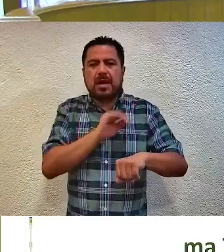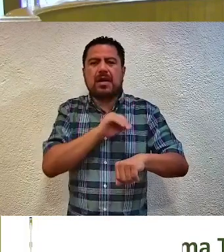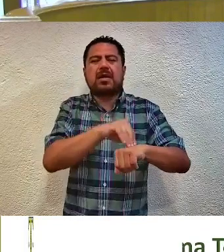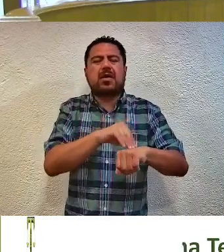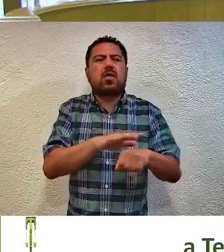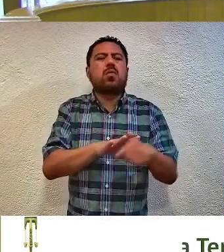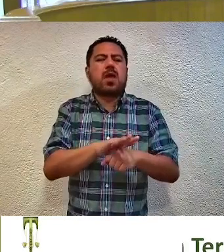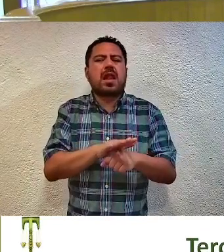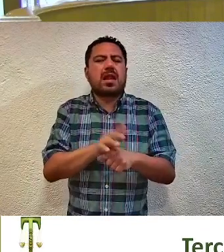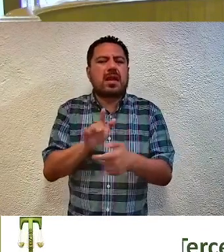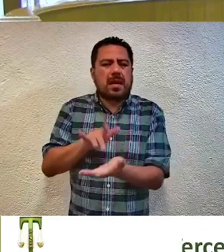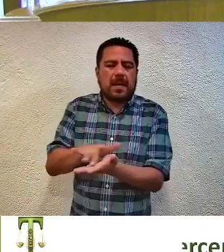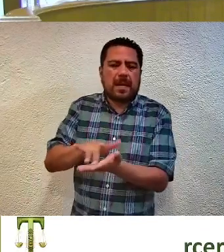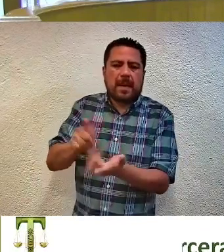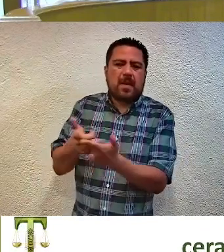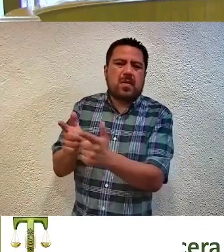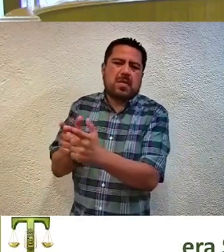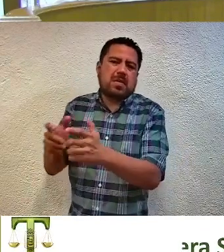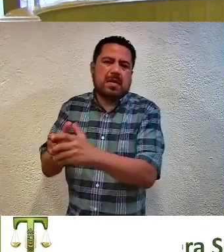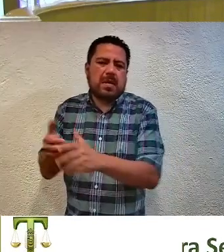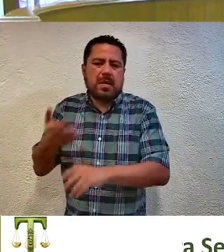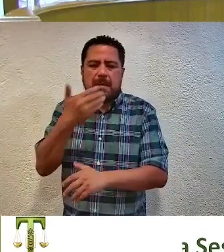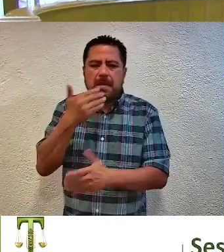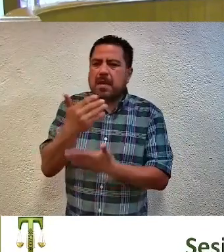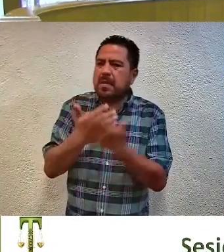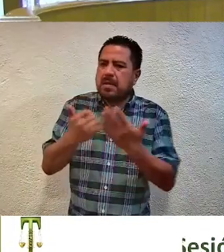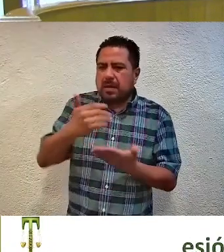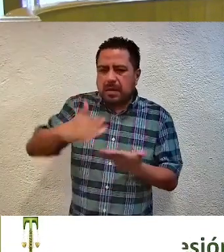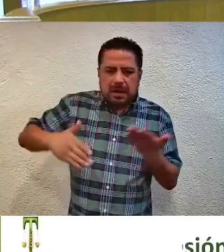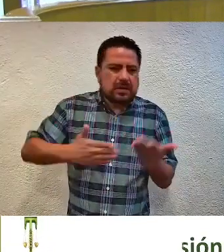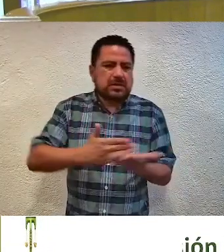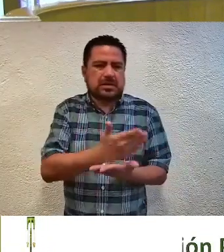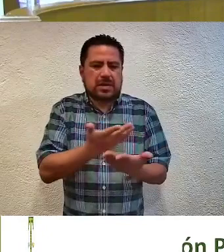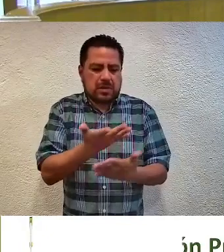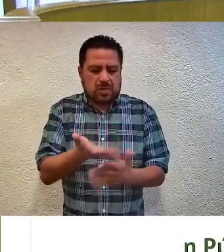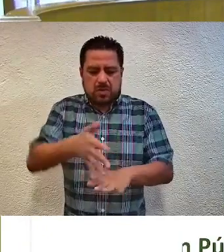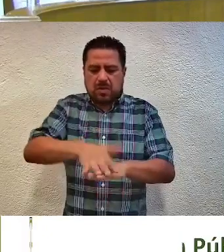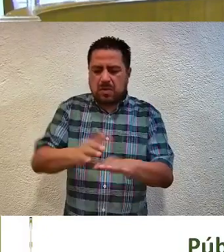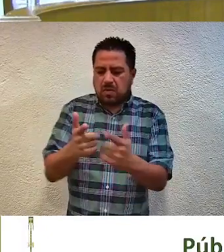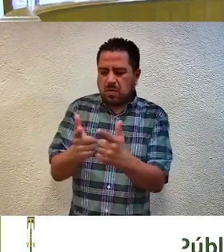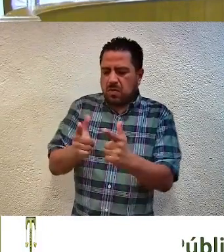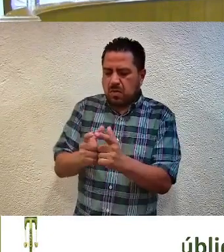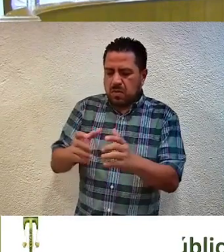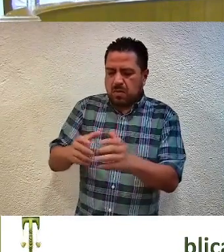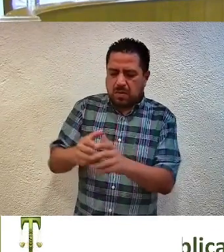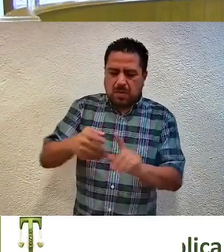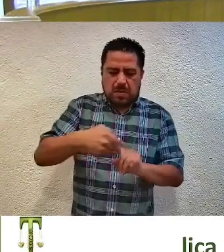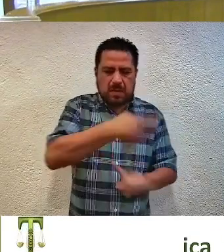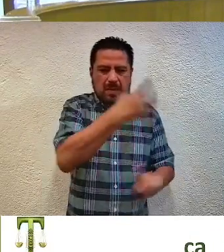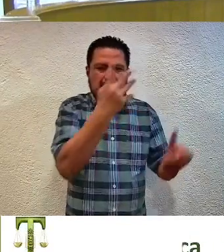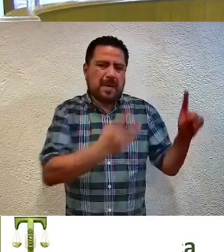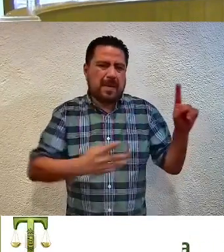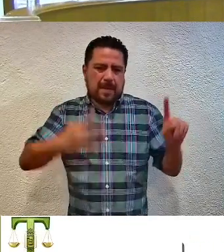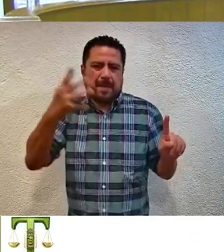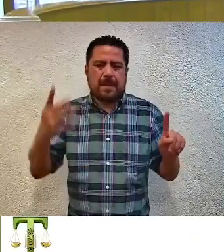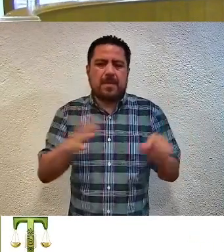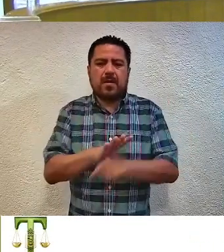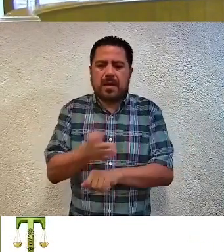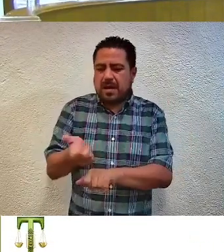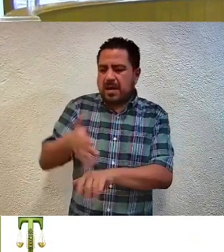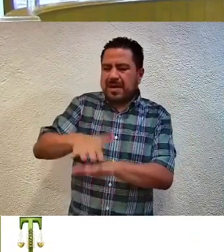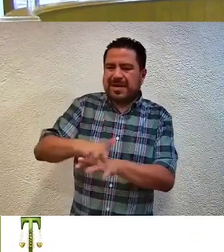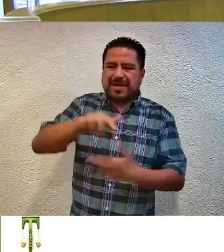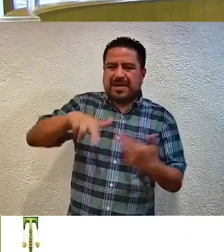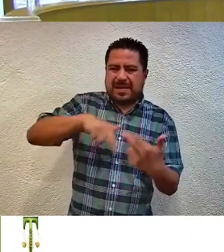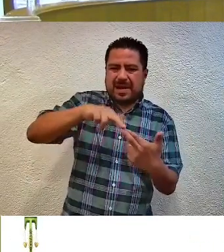acciones afirmativas que garanticen el acceso de las personas integrantes de la comunidad LGBTIQ+, en la integración de los